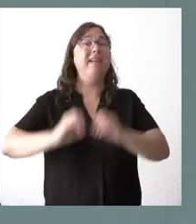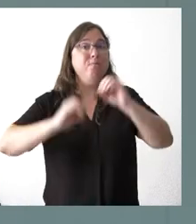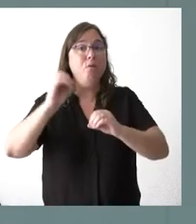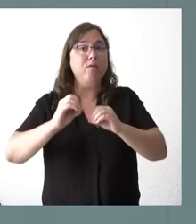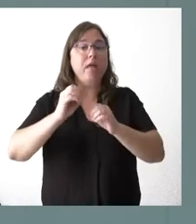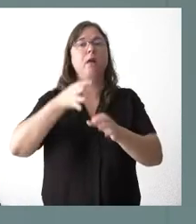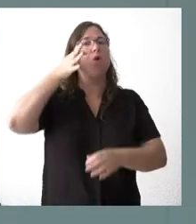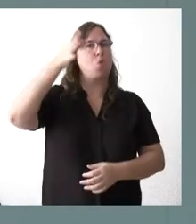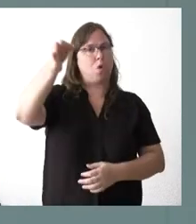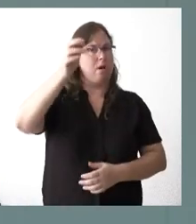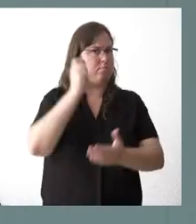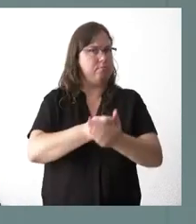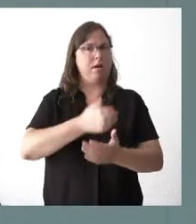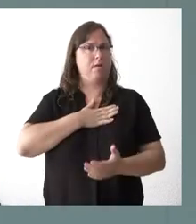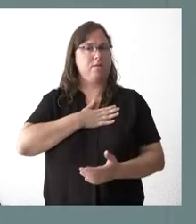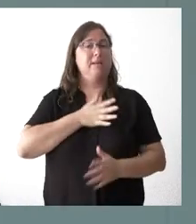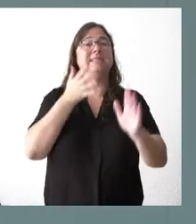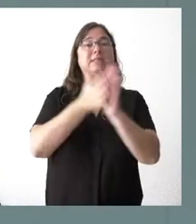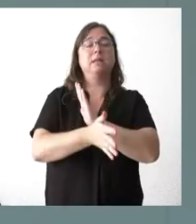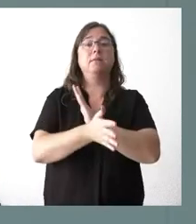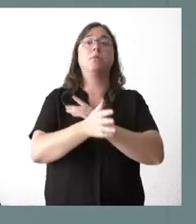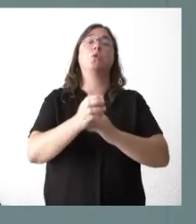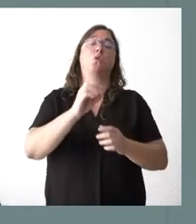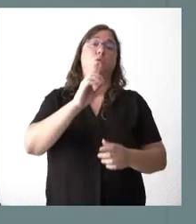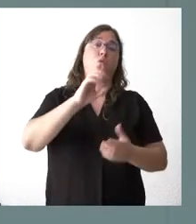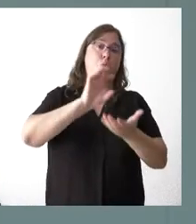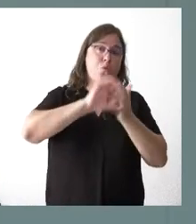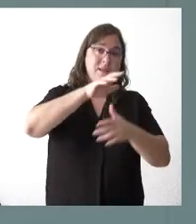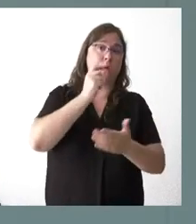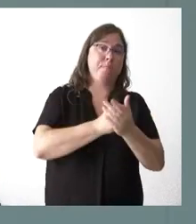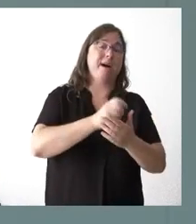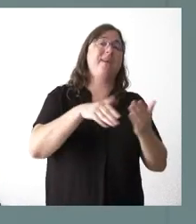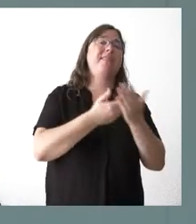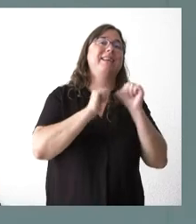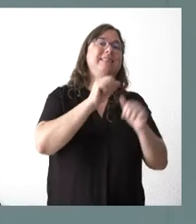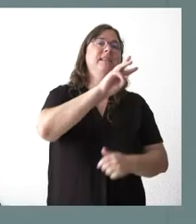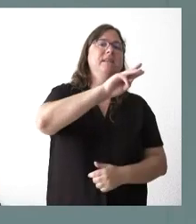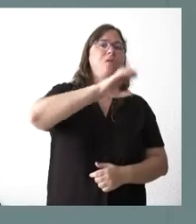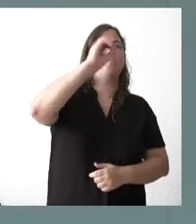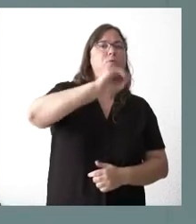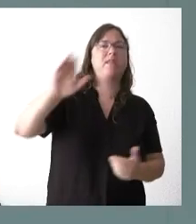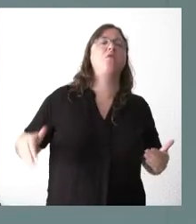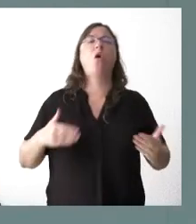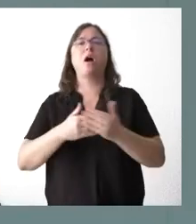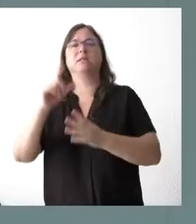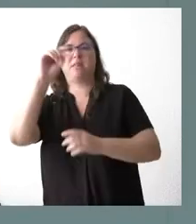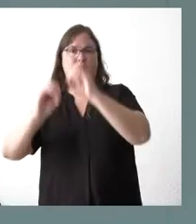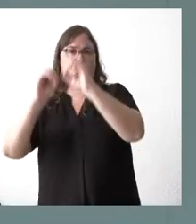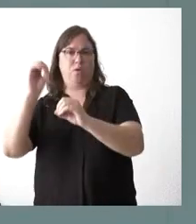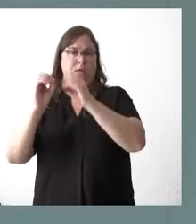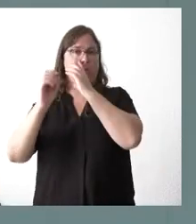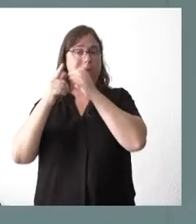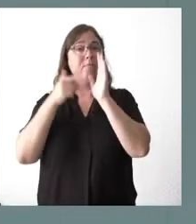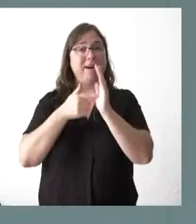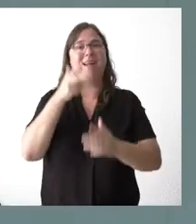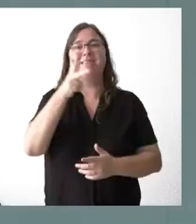rural, es decir, que la aportación de la Junta va entre el 35% y el 100%, según los casos, para hacer efectivo el principio del derecho